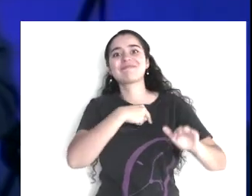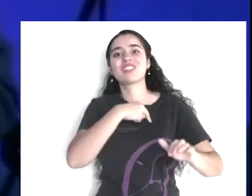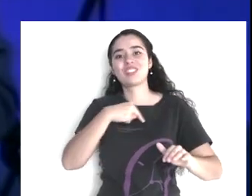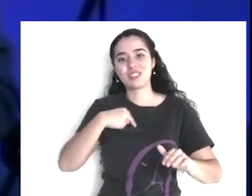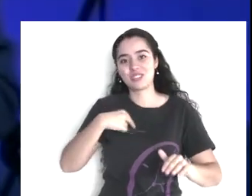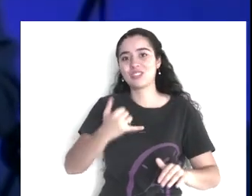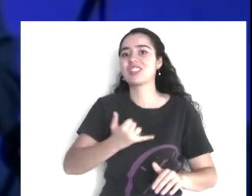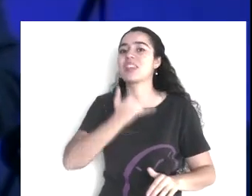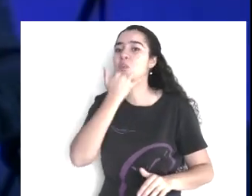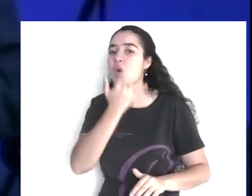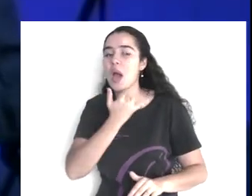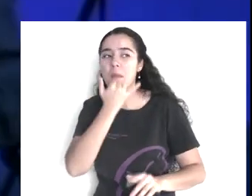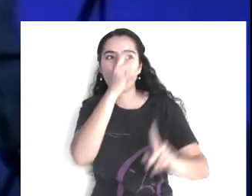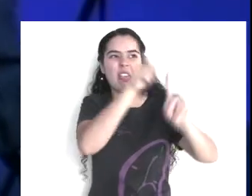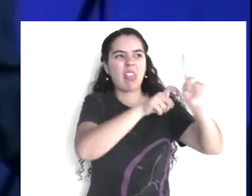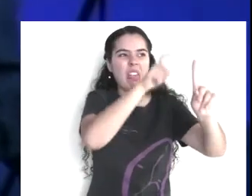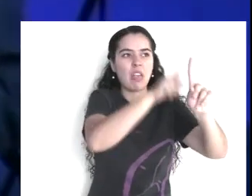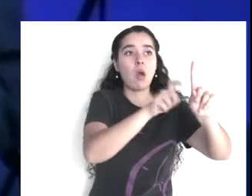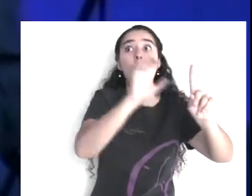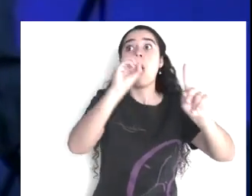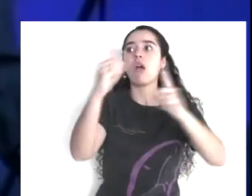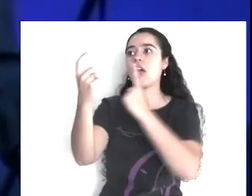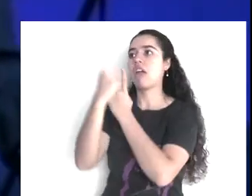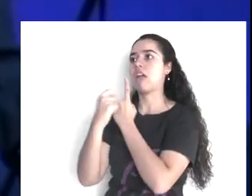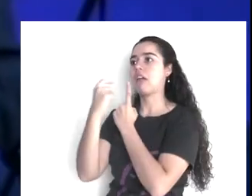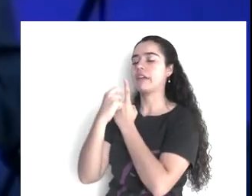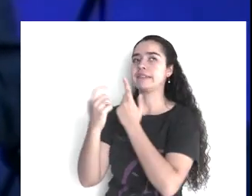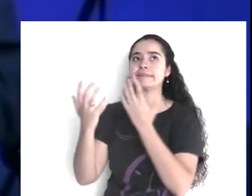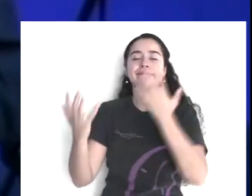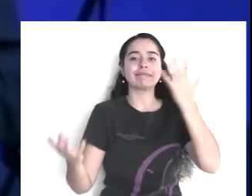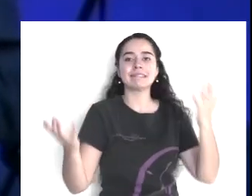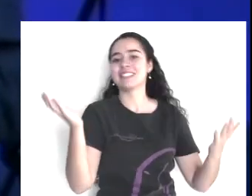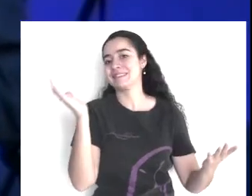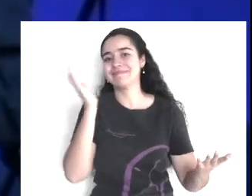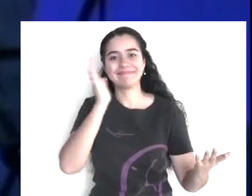juzgado mal según las apariencias.